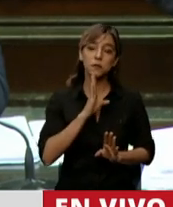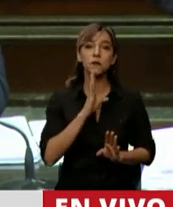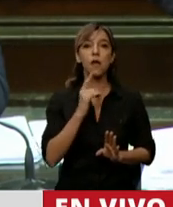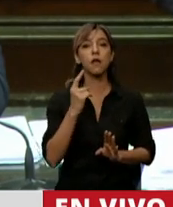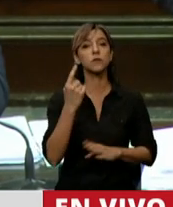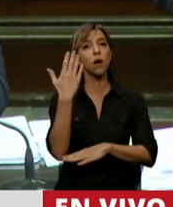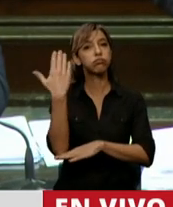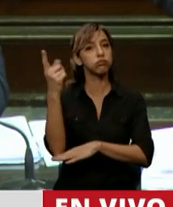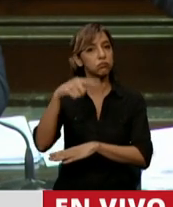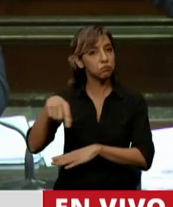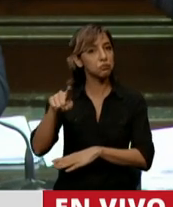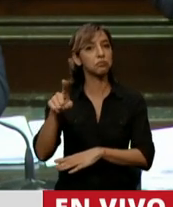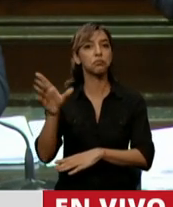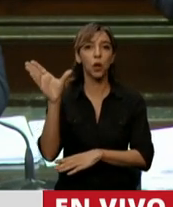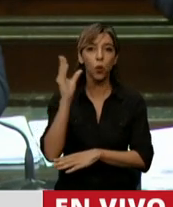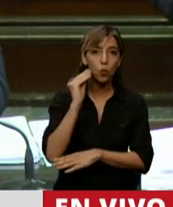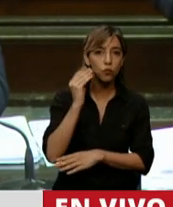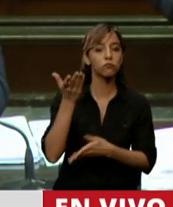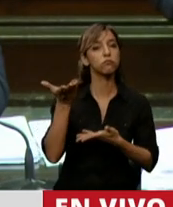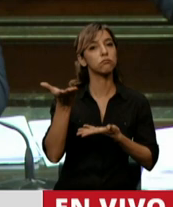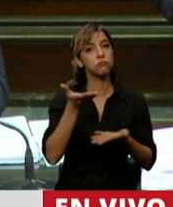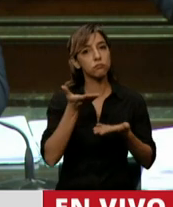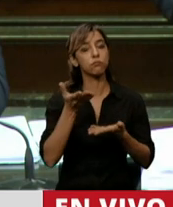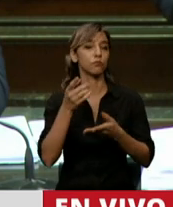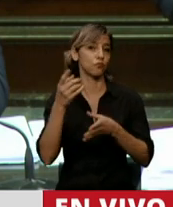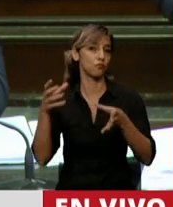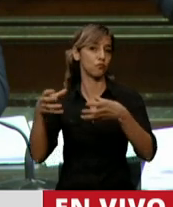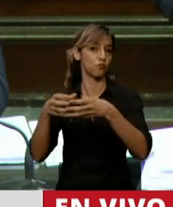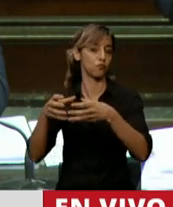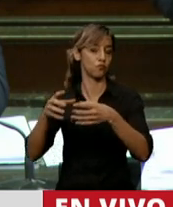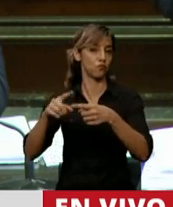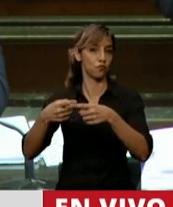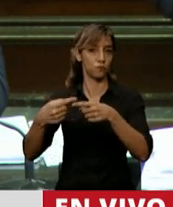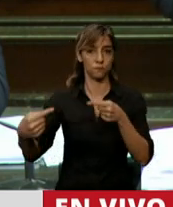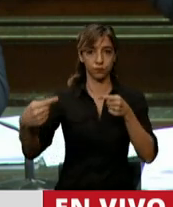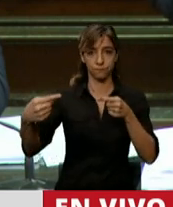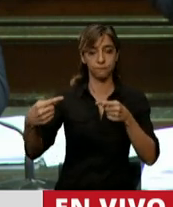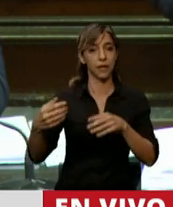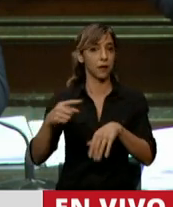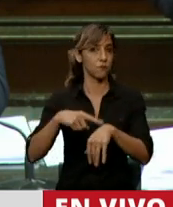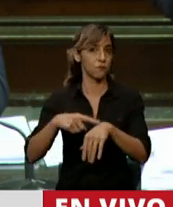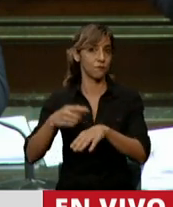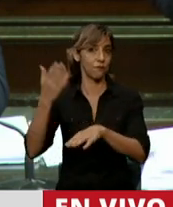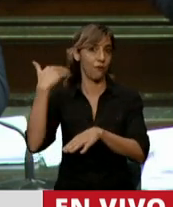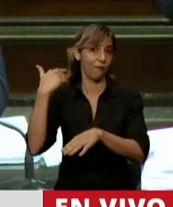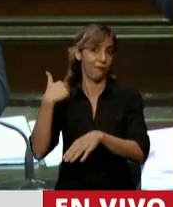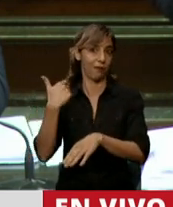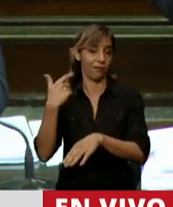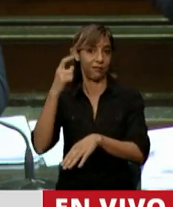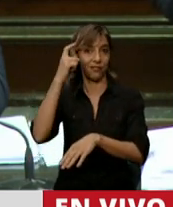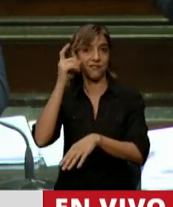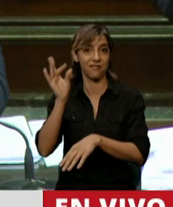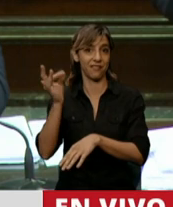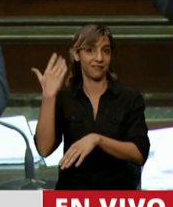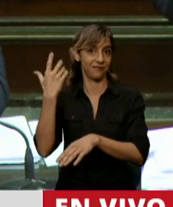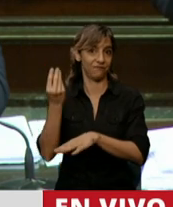reclamo de un sector de la oposición que gobernó hasta el 10 de diciembre. Y la verdad